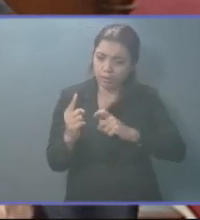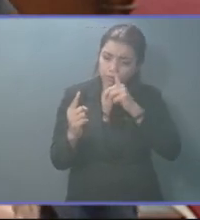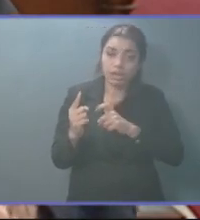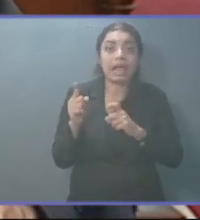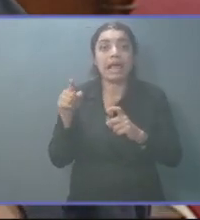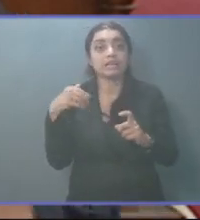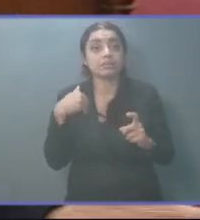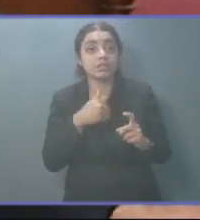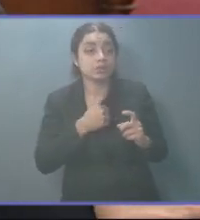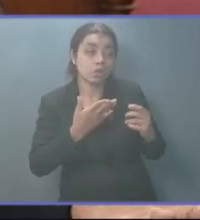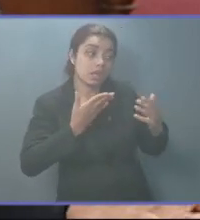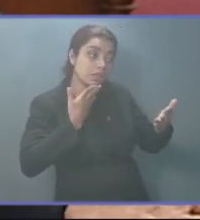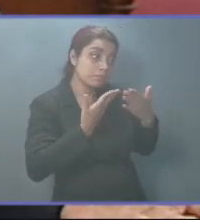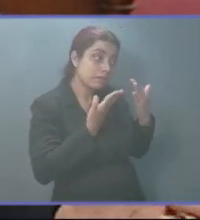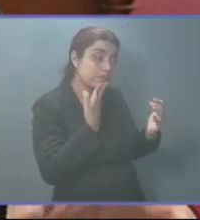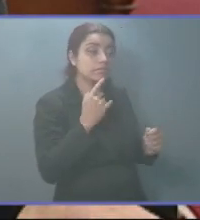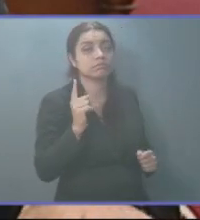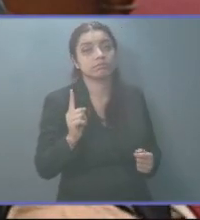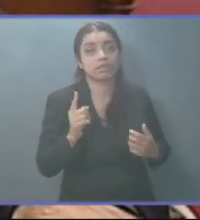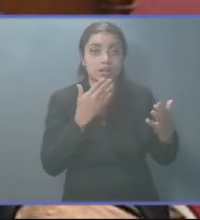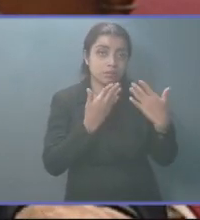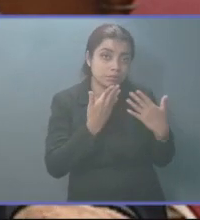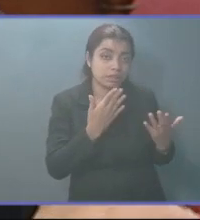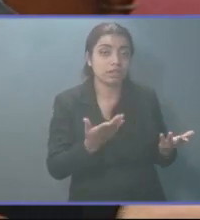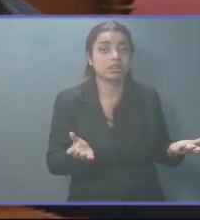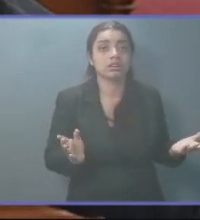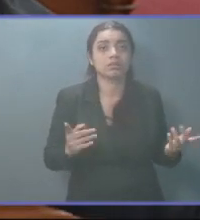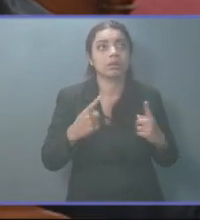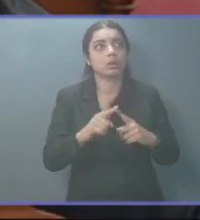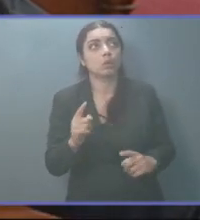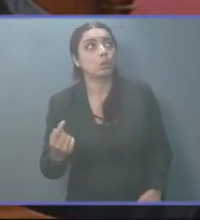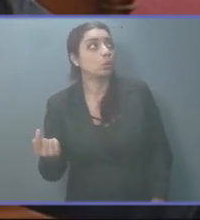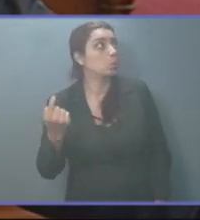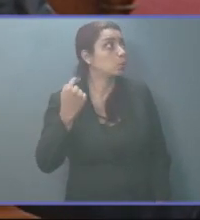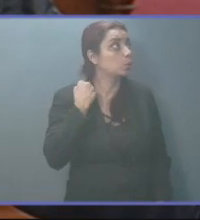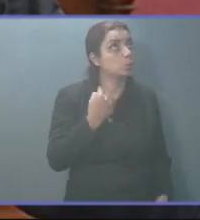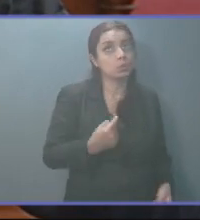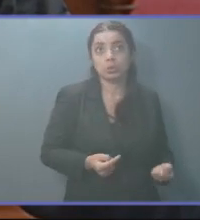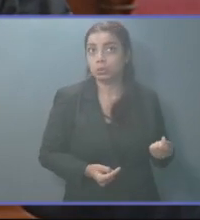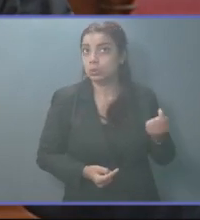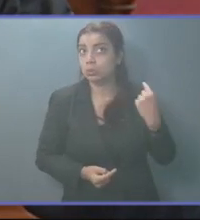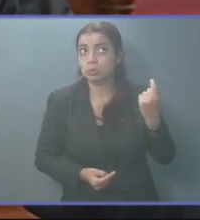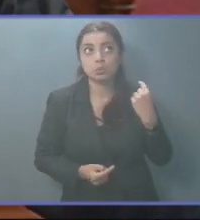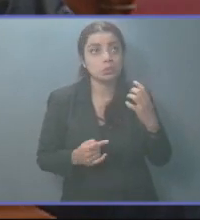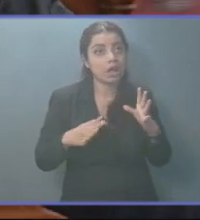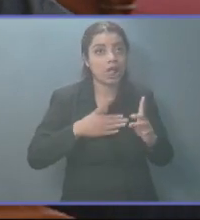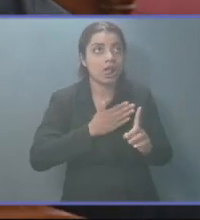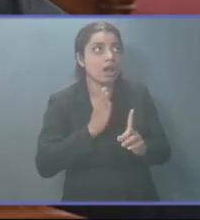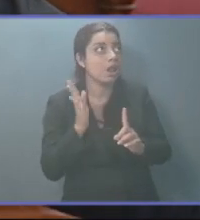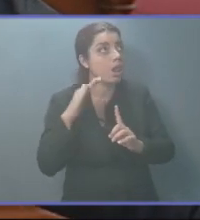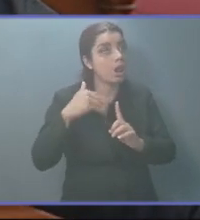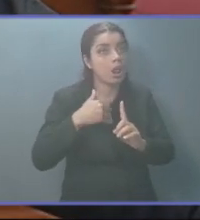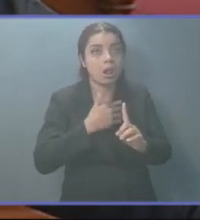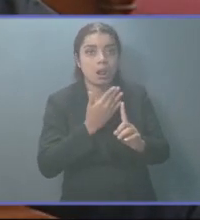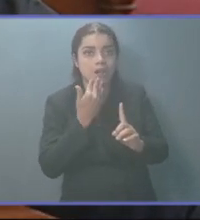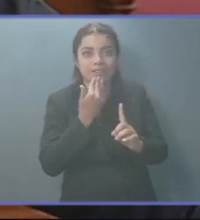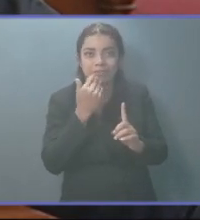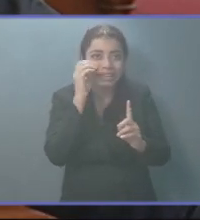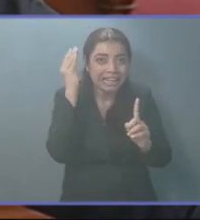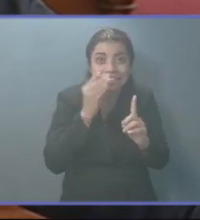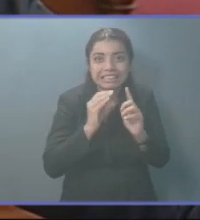explicar y ya nos dio suficientes evasivas, yo comparto lo que manifiesta el Diputado Directivo,